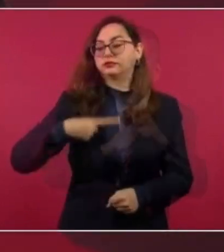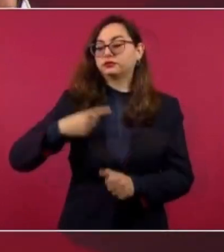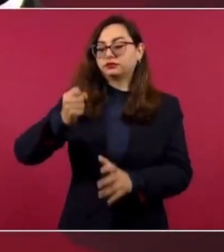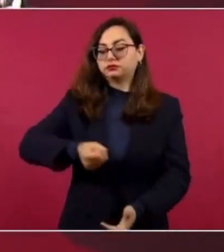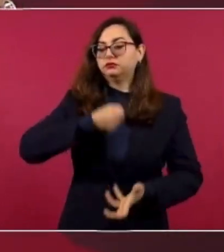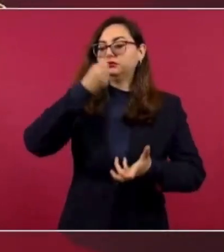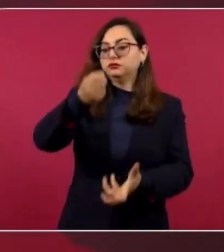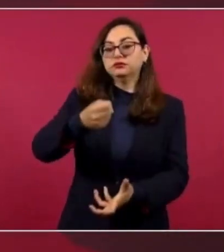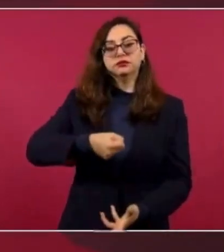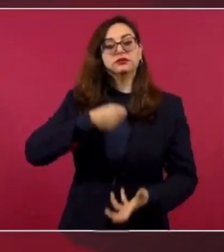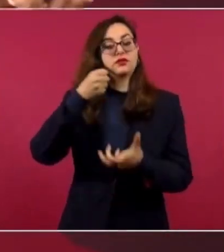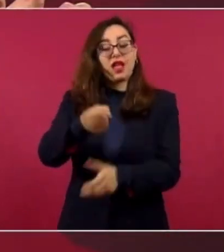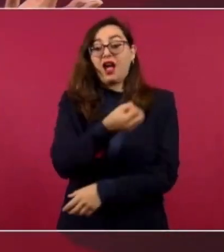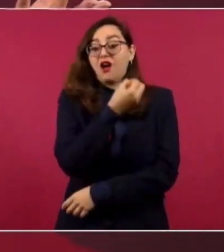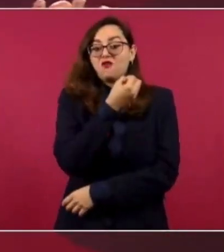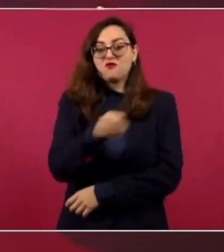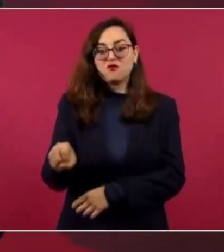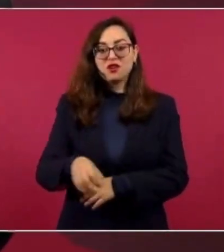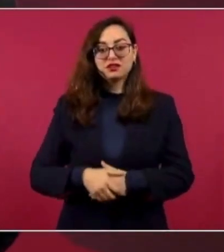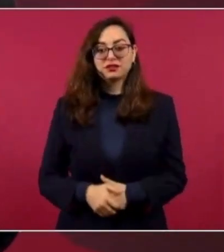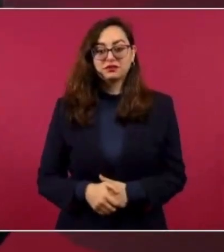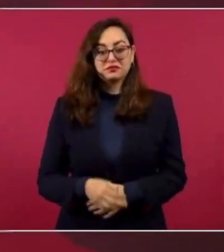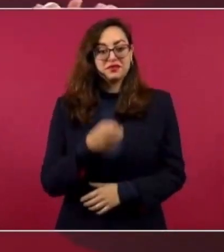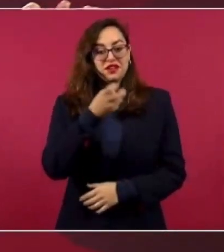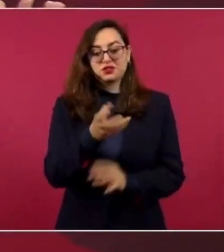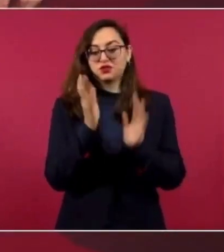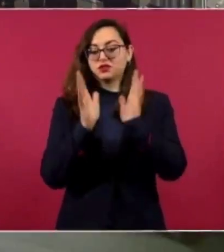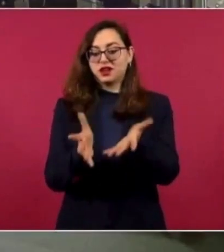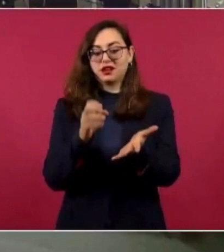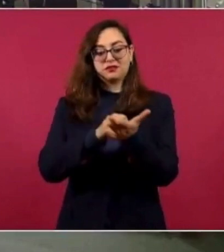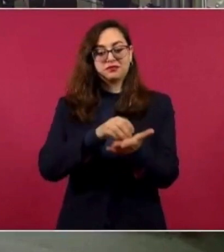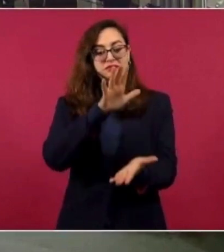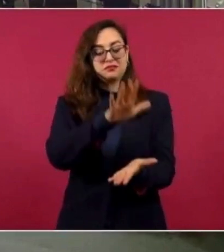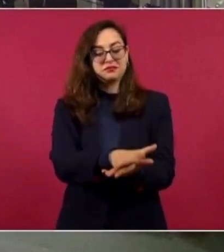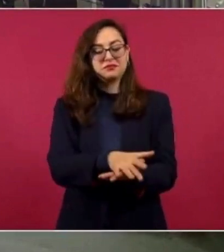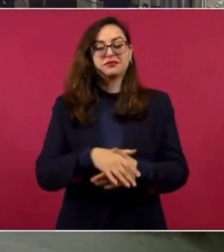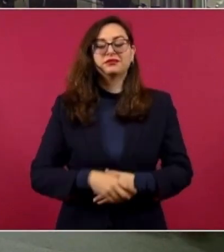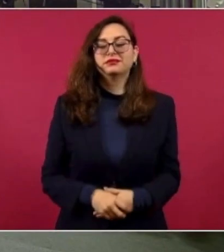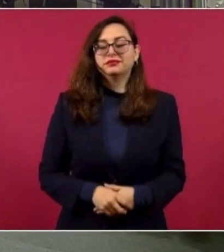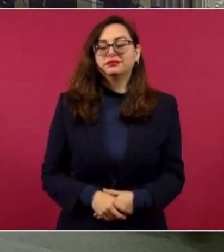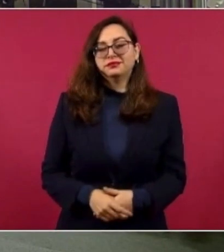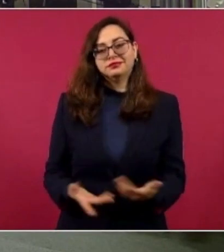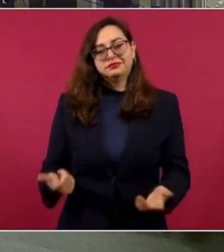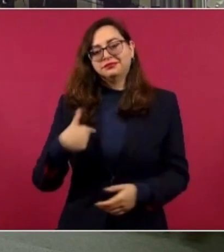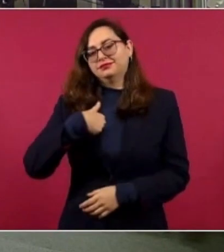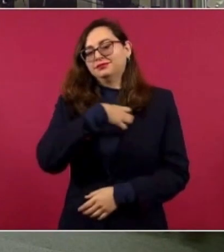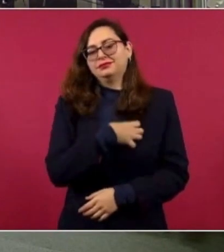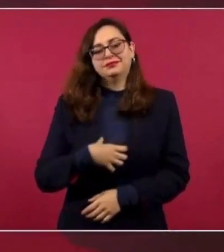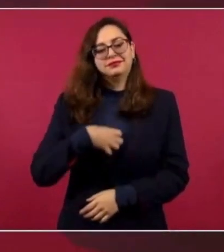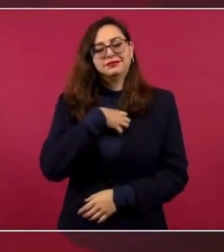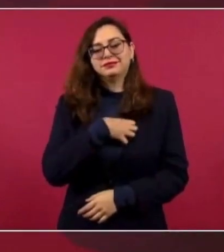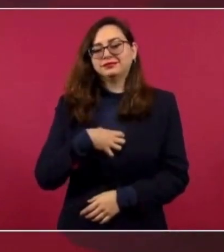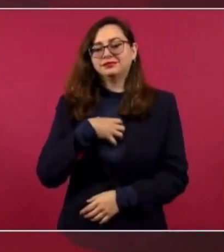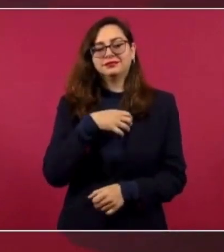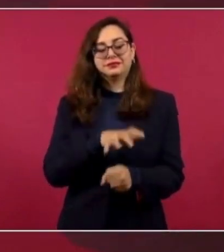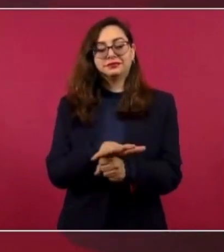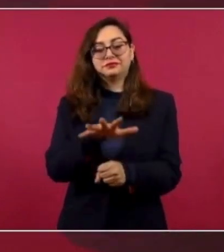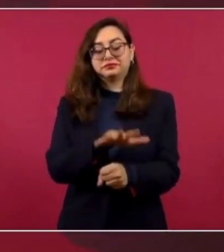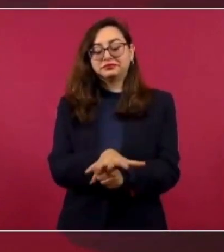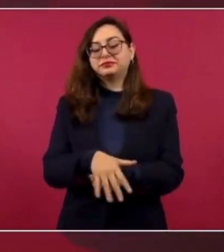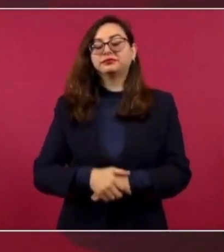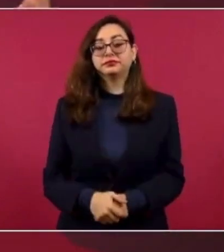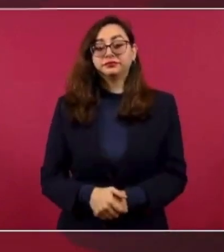Entonces, esas son las reformas, la verdad, lo electoral que quedó ahí